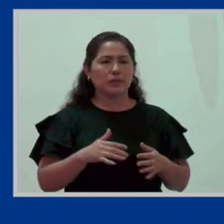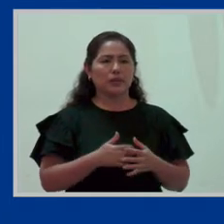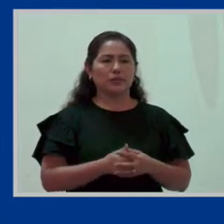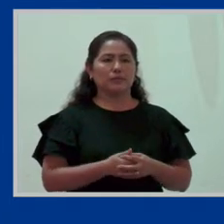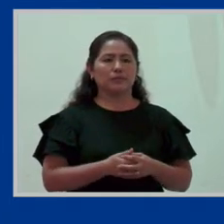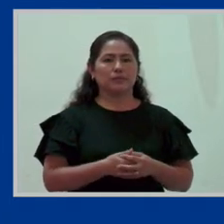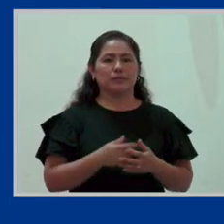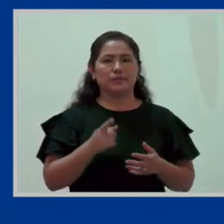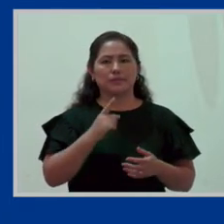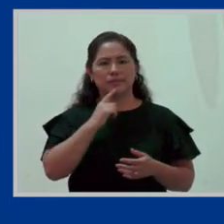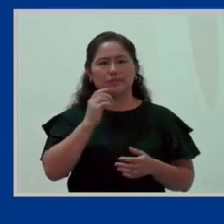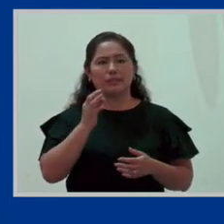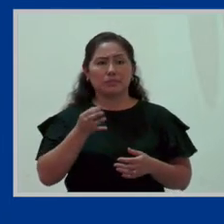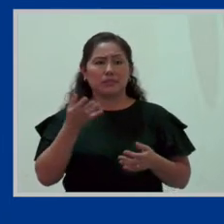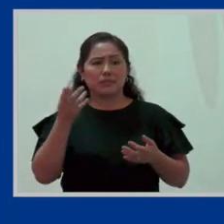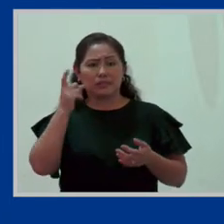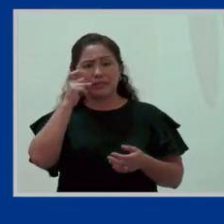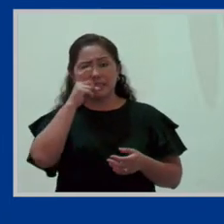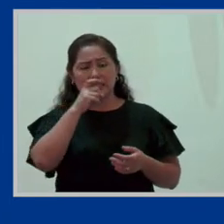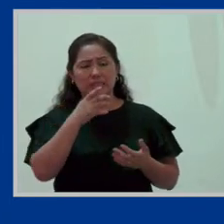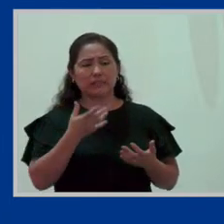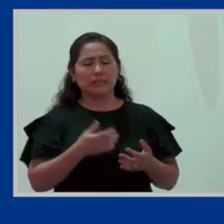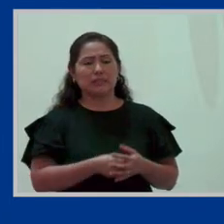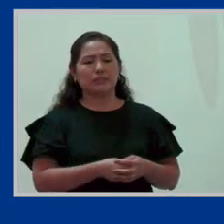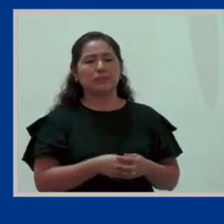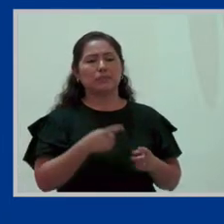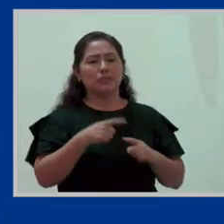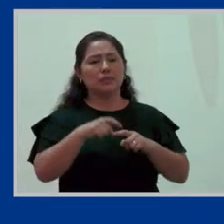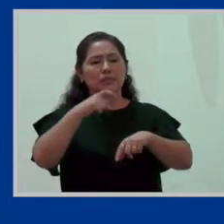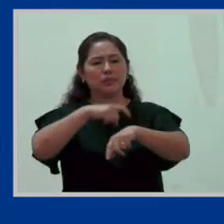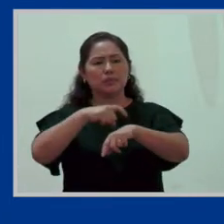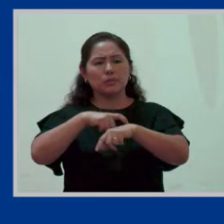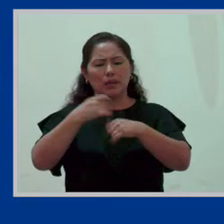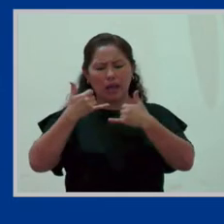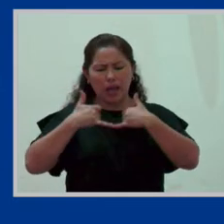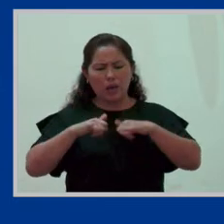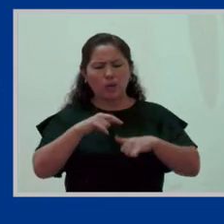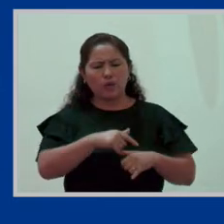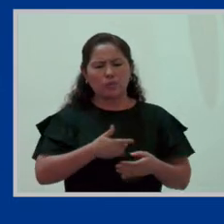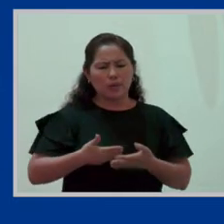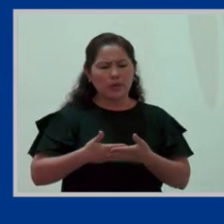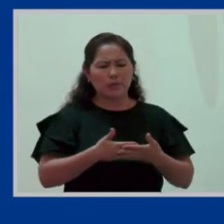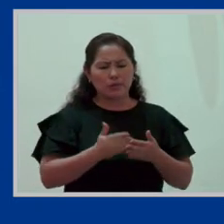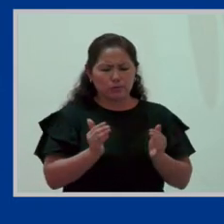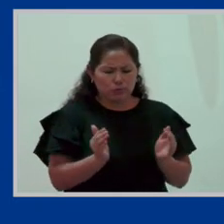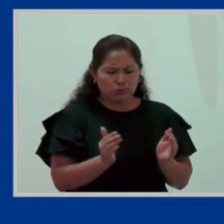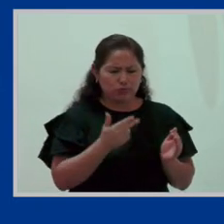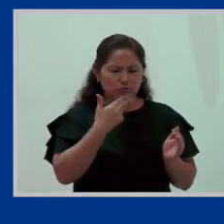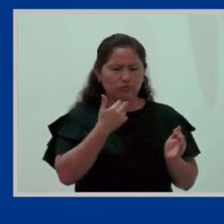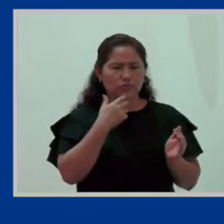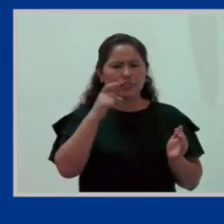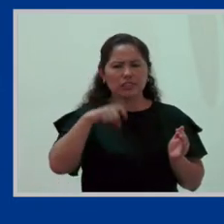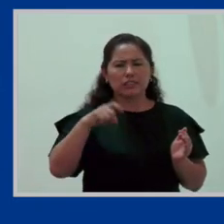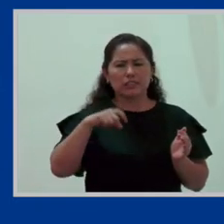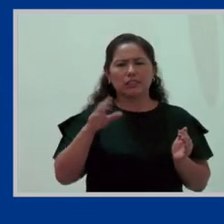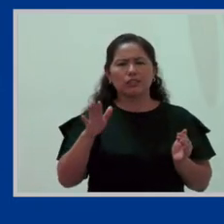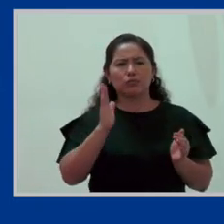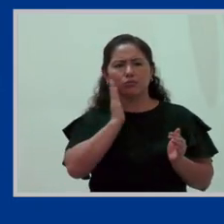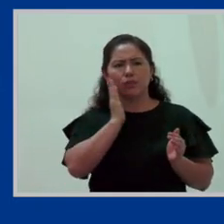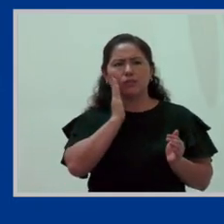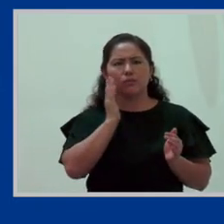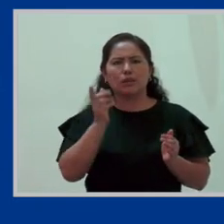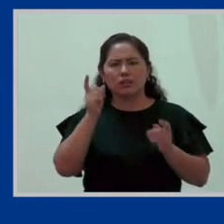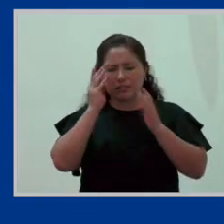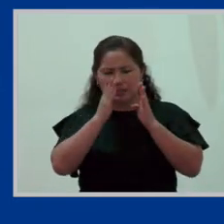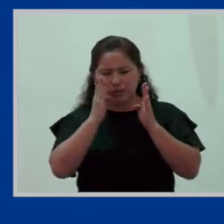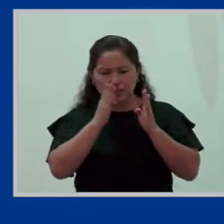es realmente muy difícil porque en ese momento aún los bebitos están bastante pequeños y requieren de una gran